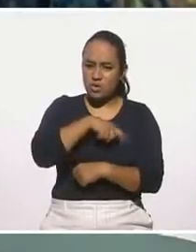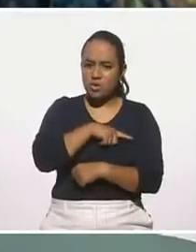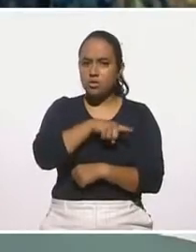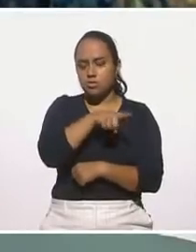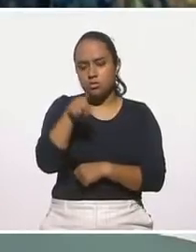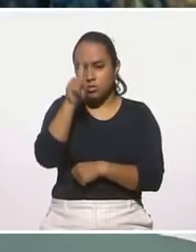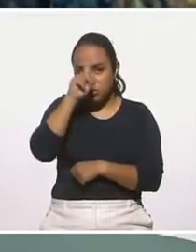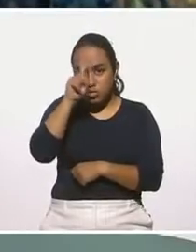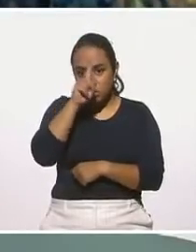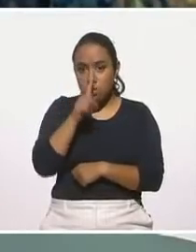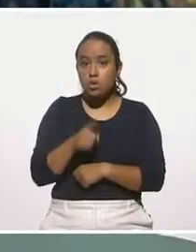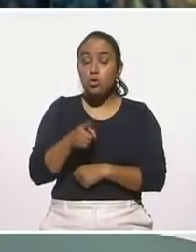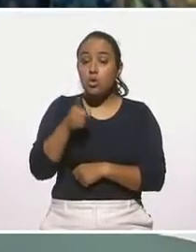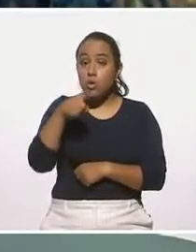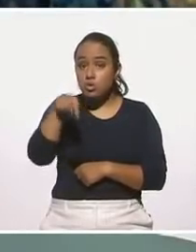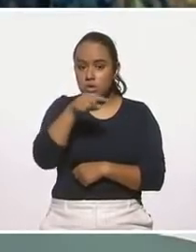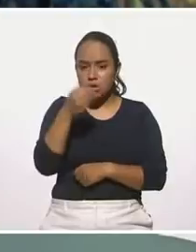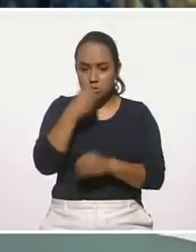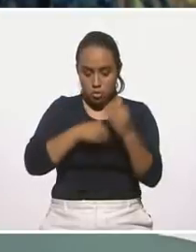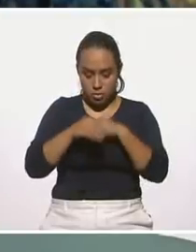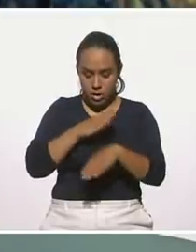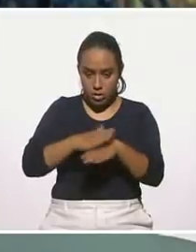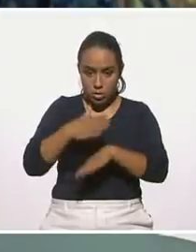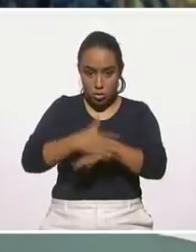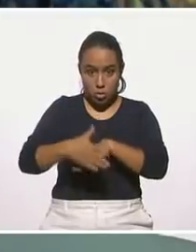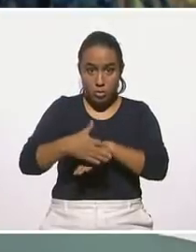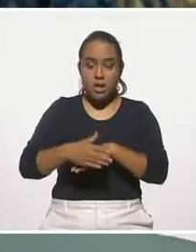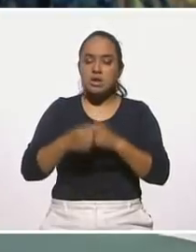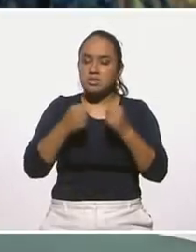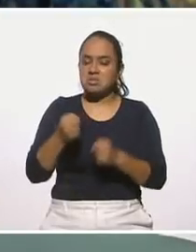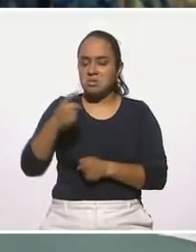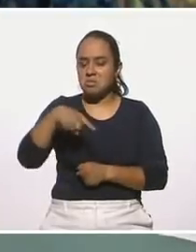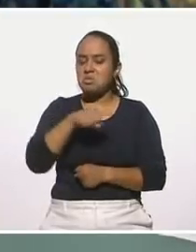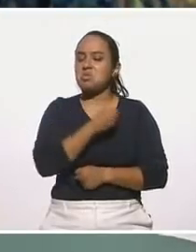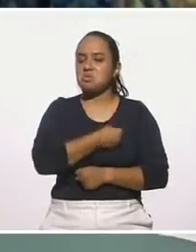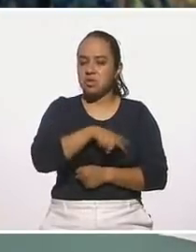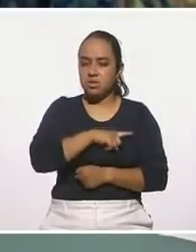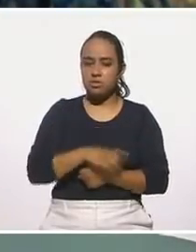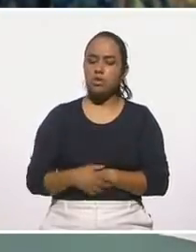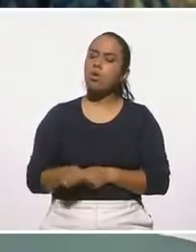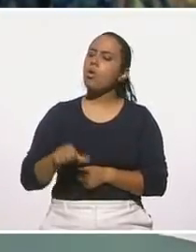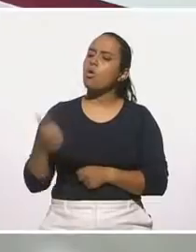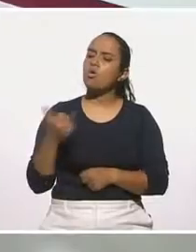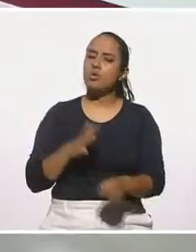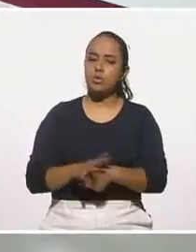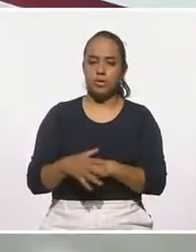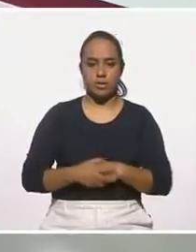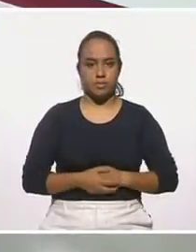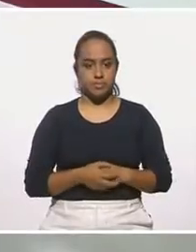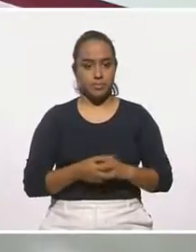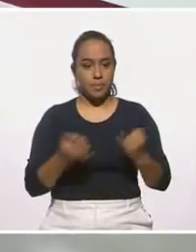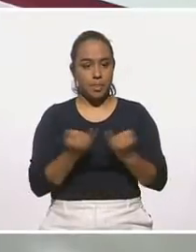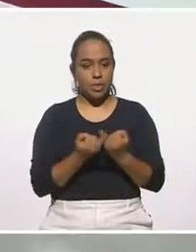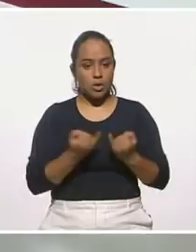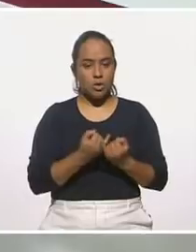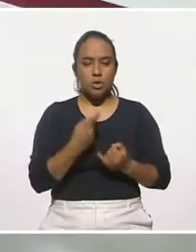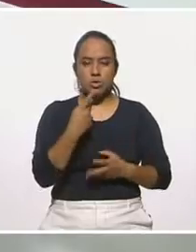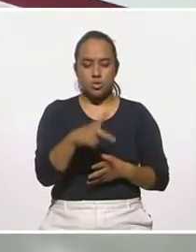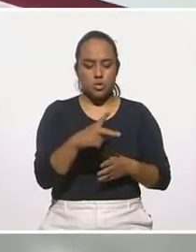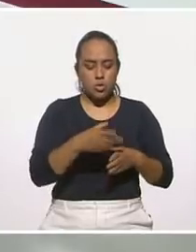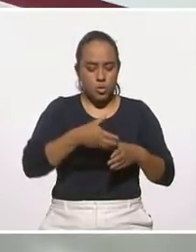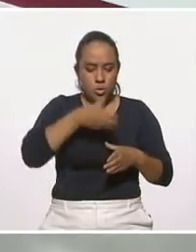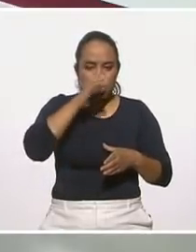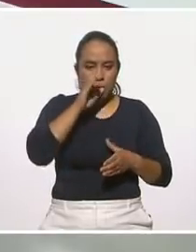recomiendan, coman nopal y van a ver cómo vamos a estar sanos. ¿Y qué otras cosas tenemos? También el jugo, el jugo